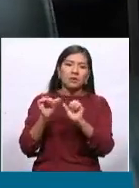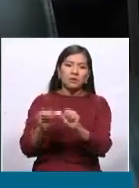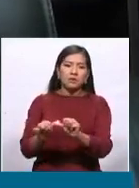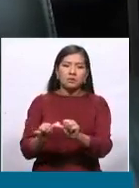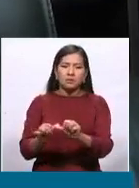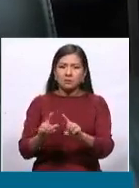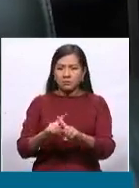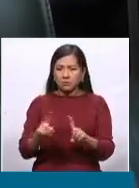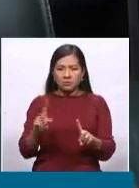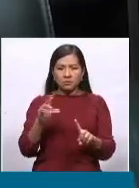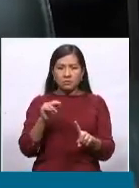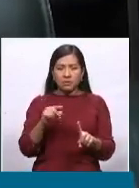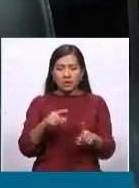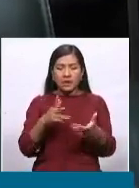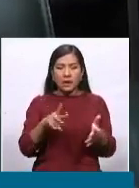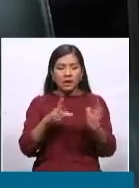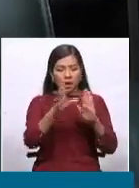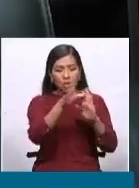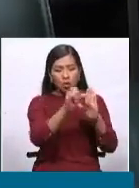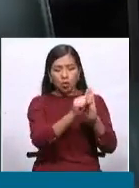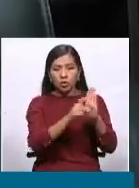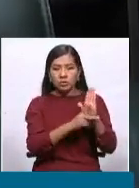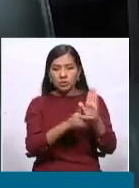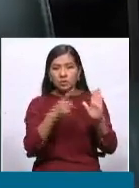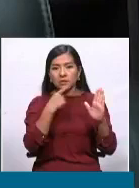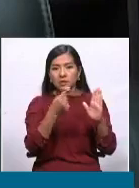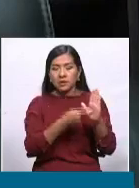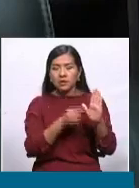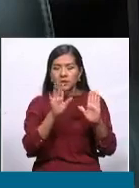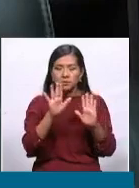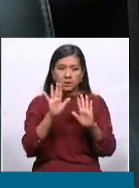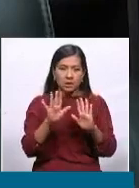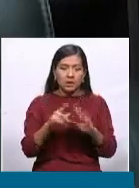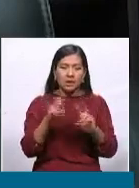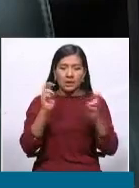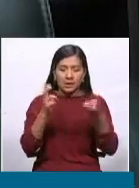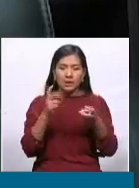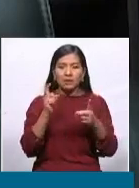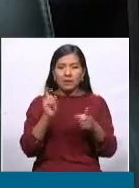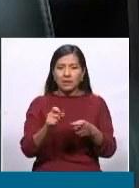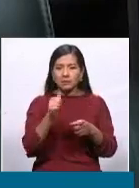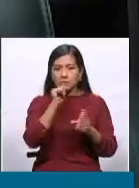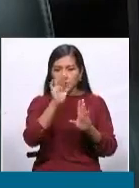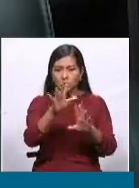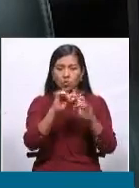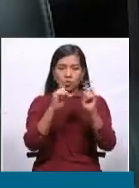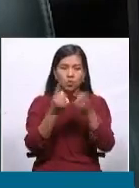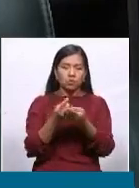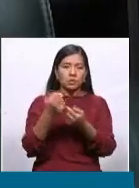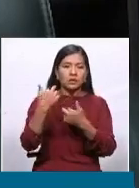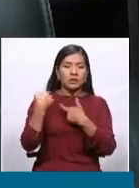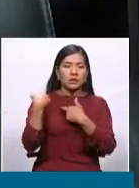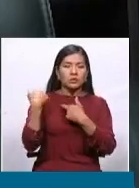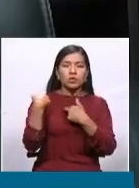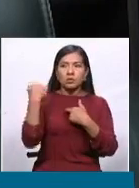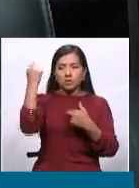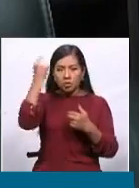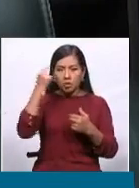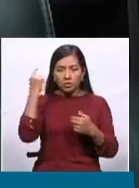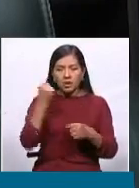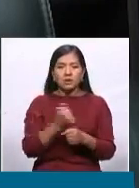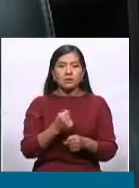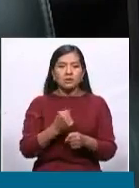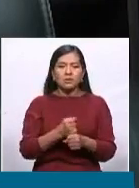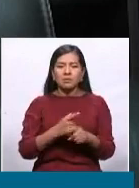constitución dice que es una decisión o es un tema privativo del gobierno nacional. ¿Cómo